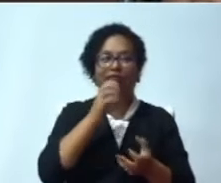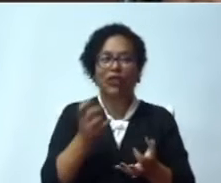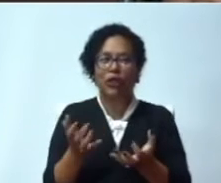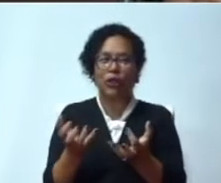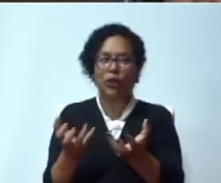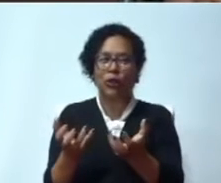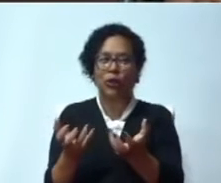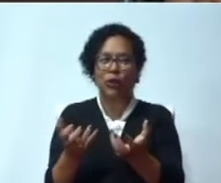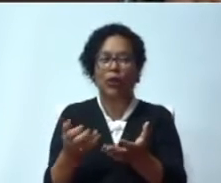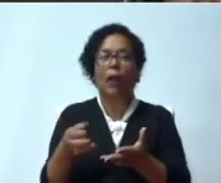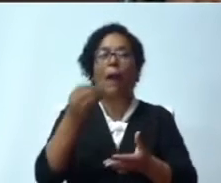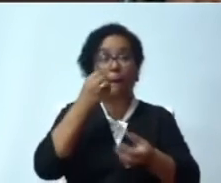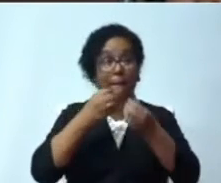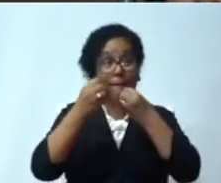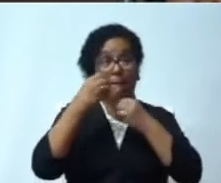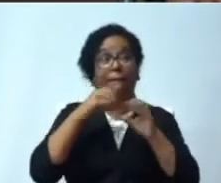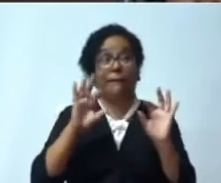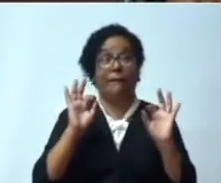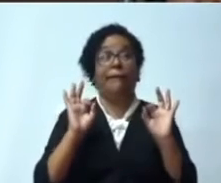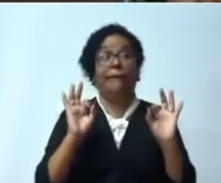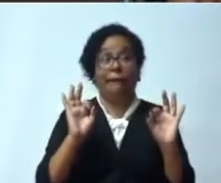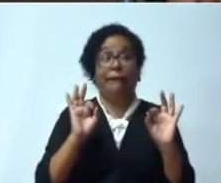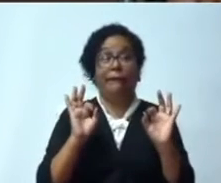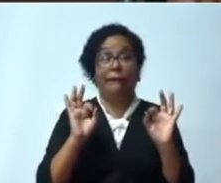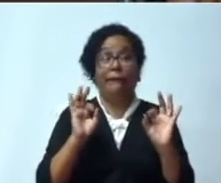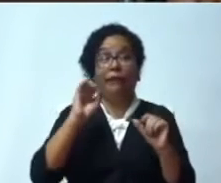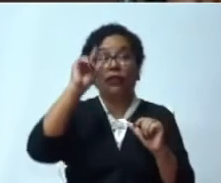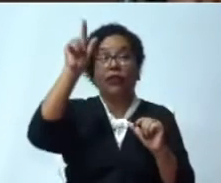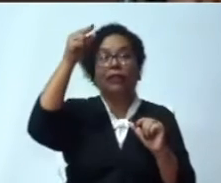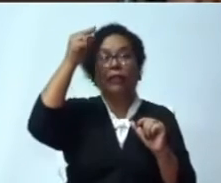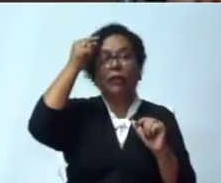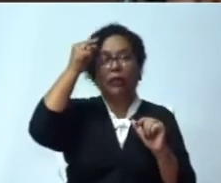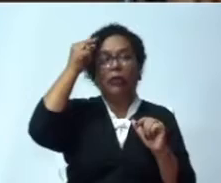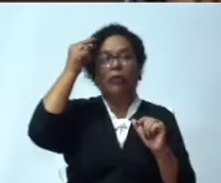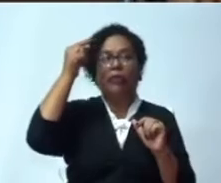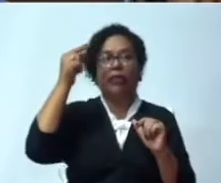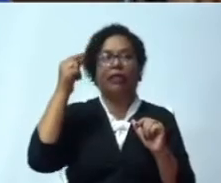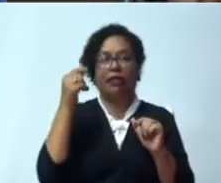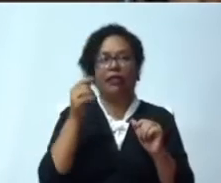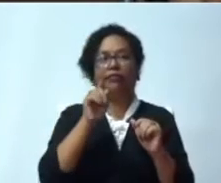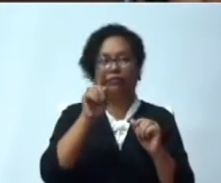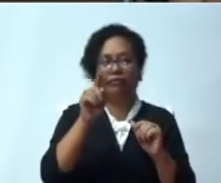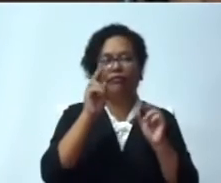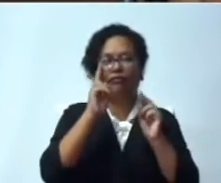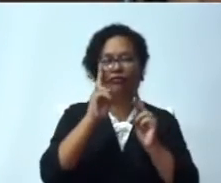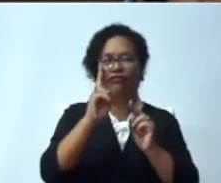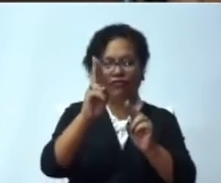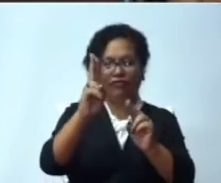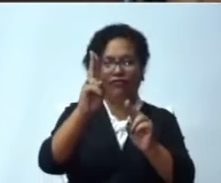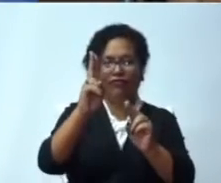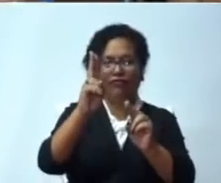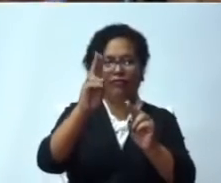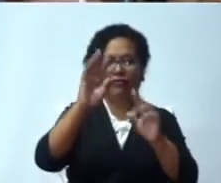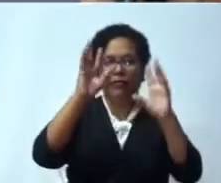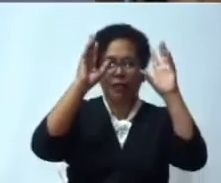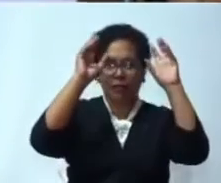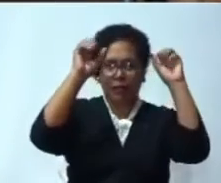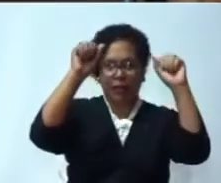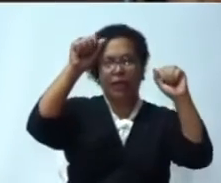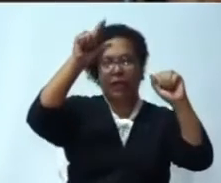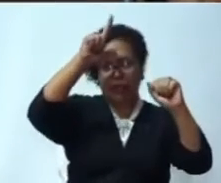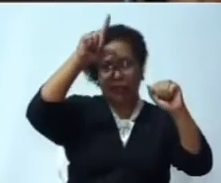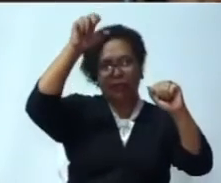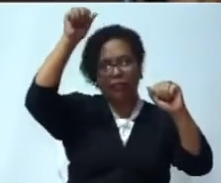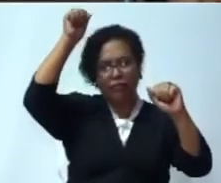nuestro distinguido presidente le premie con la construcción de esos dos tramos